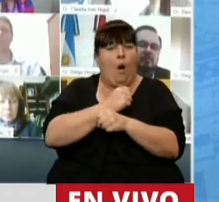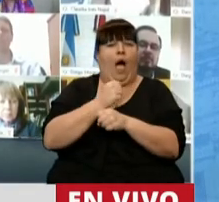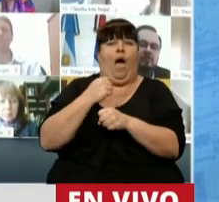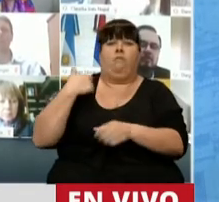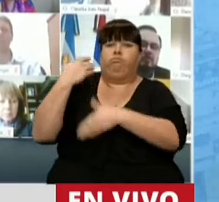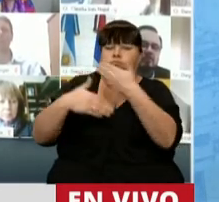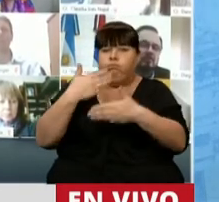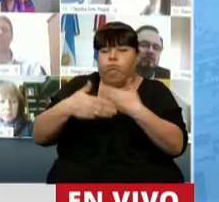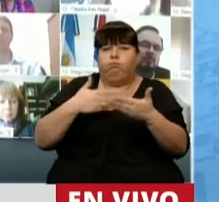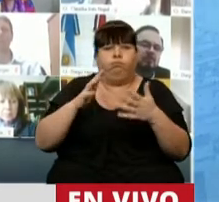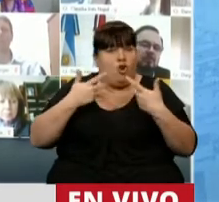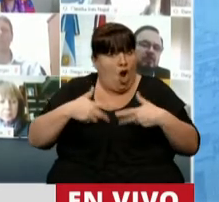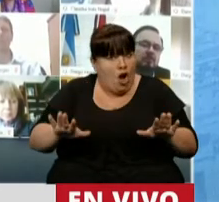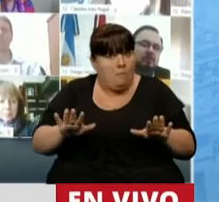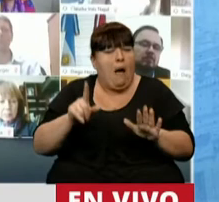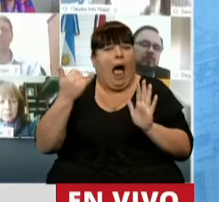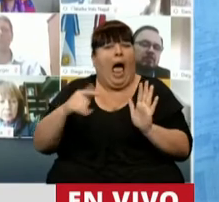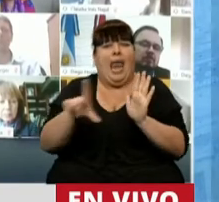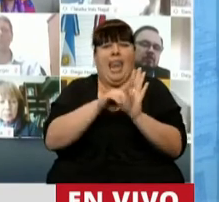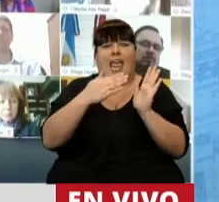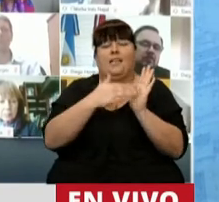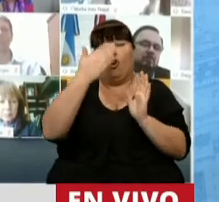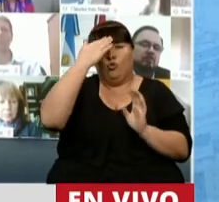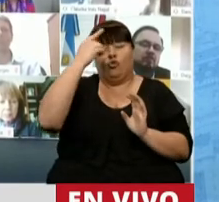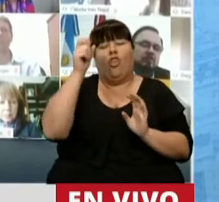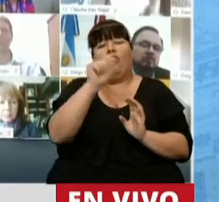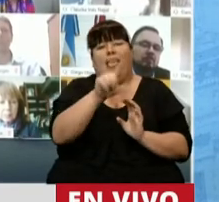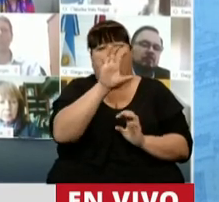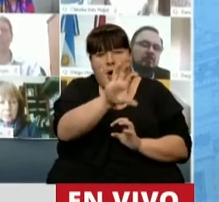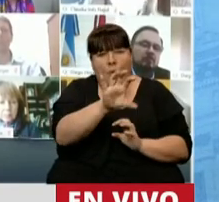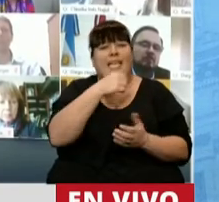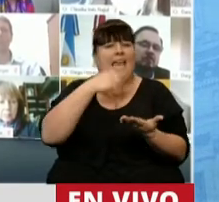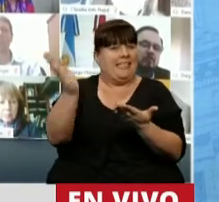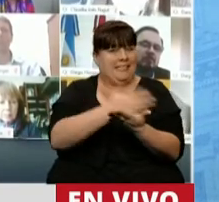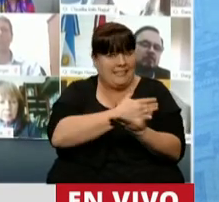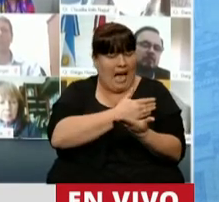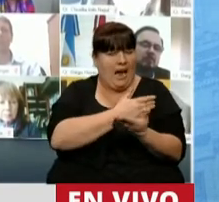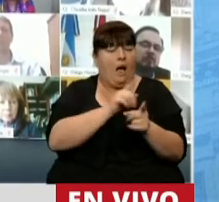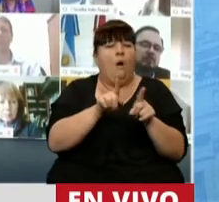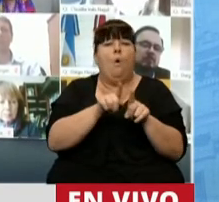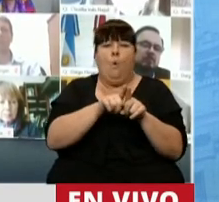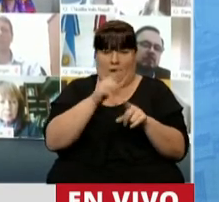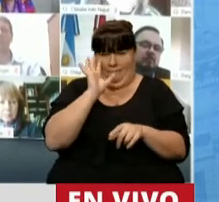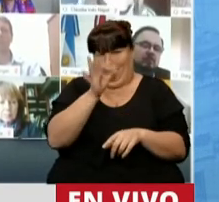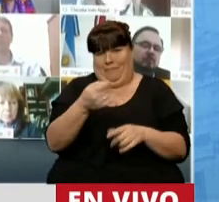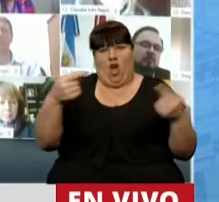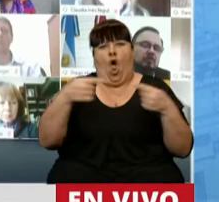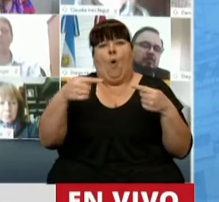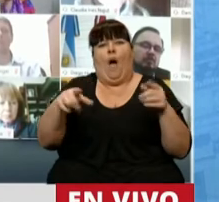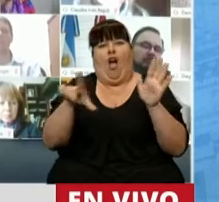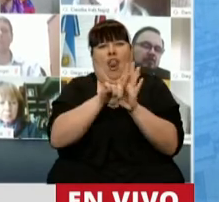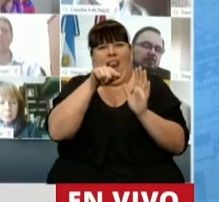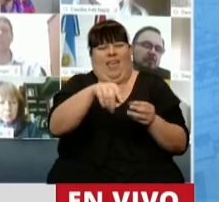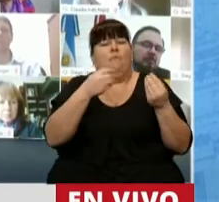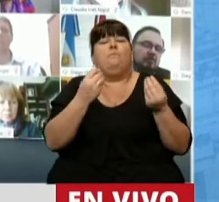procedimiento normado por la Constitución Provincial de derogar algo que era claramente institucional